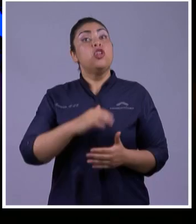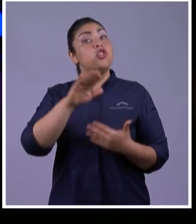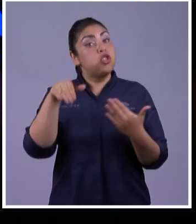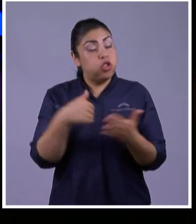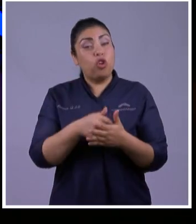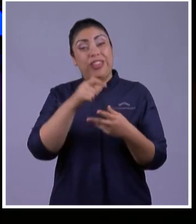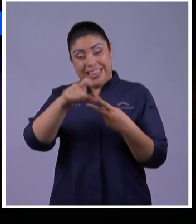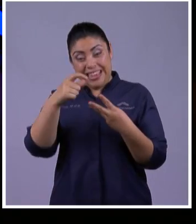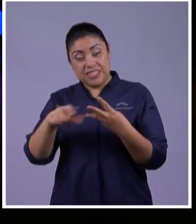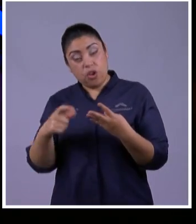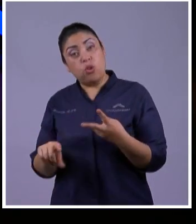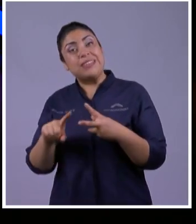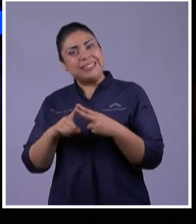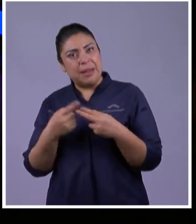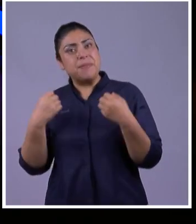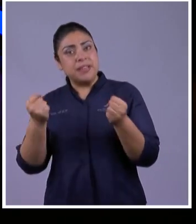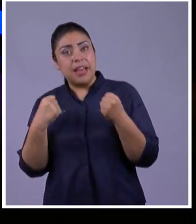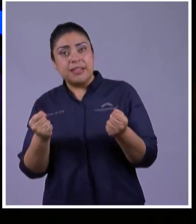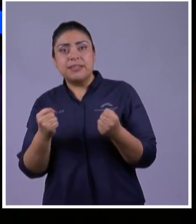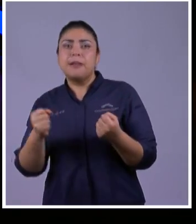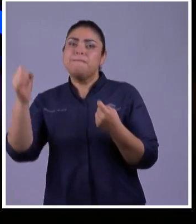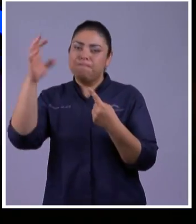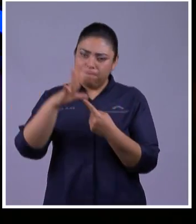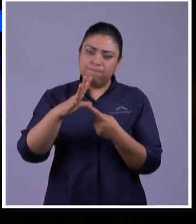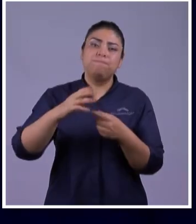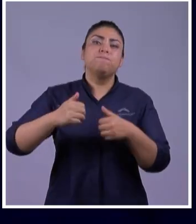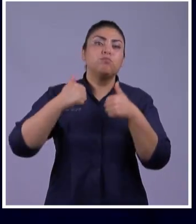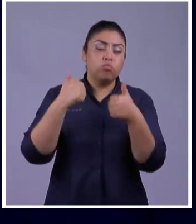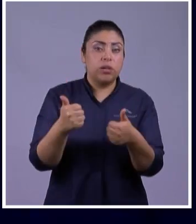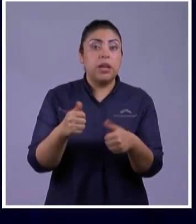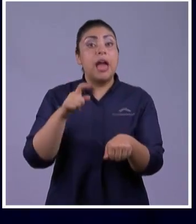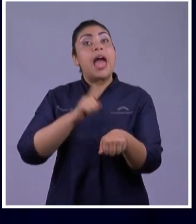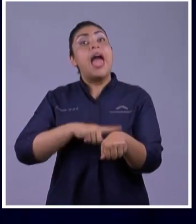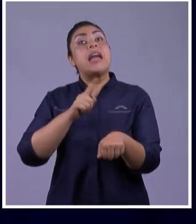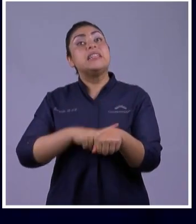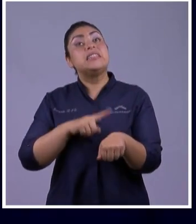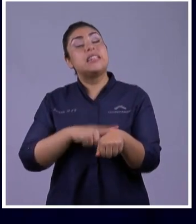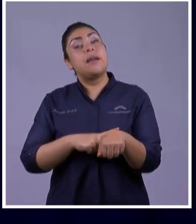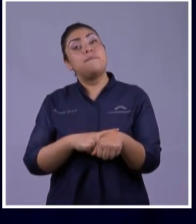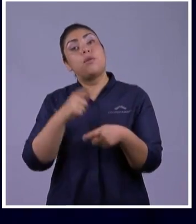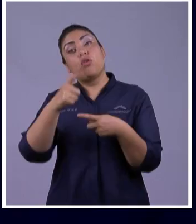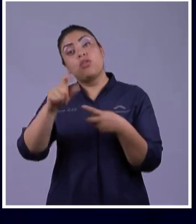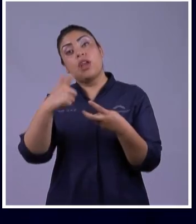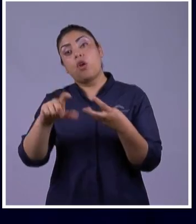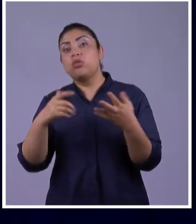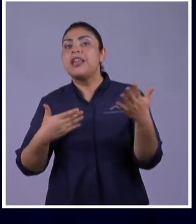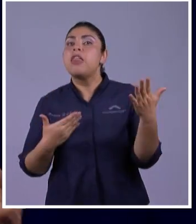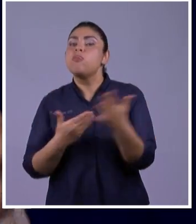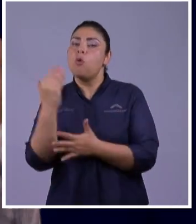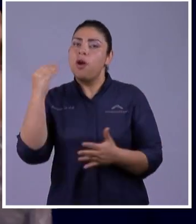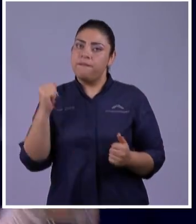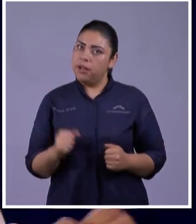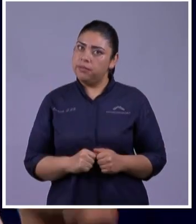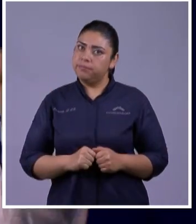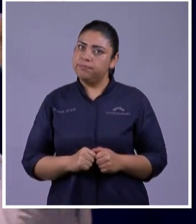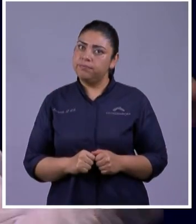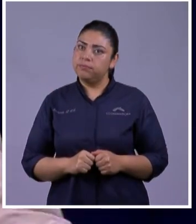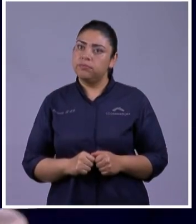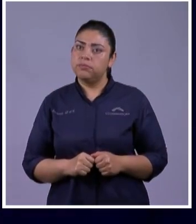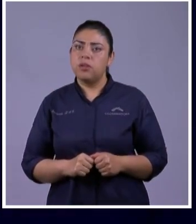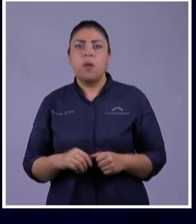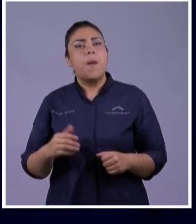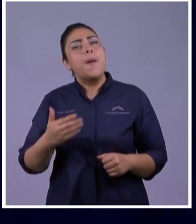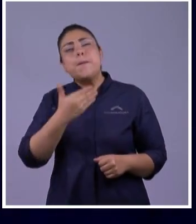lo que Emprendas Es tiempo De nuevos Emprendimientos Es tiempo De provocar Un mejor Nuevo